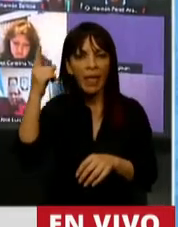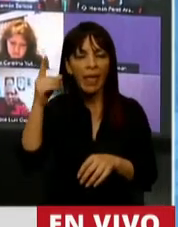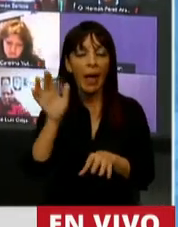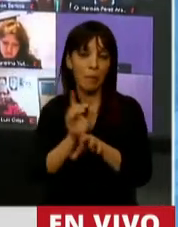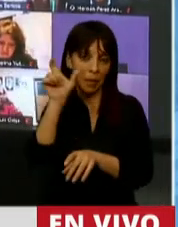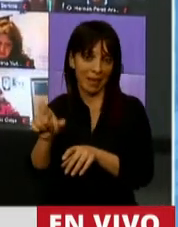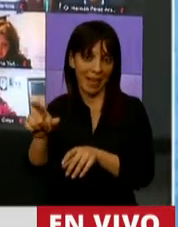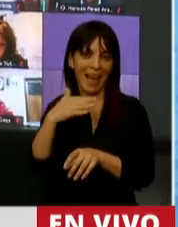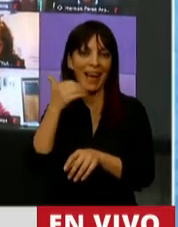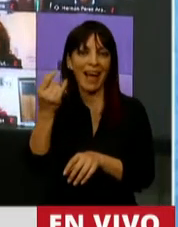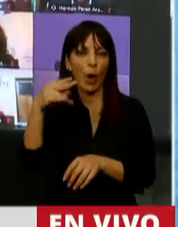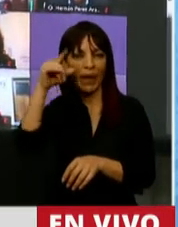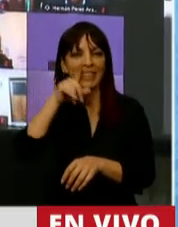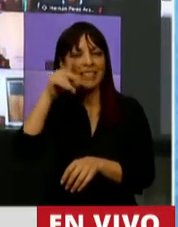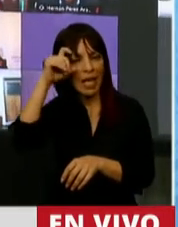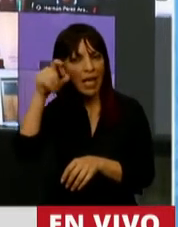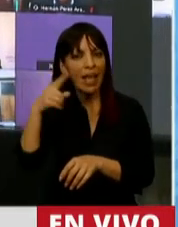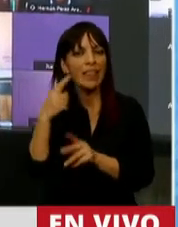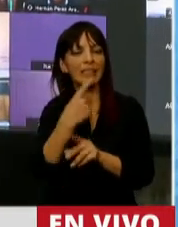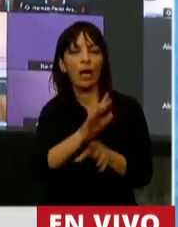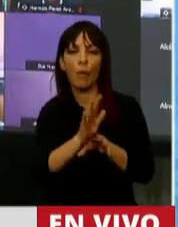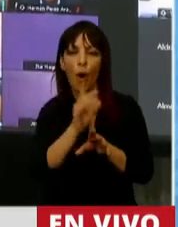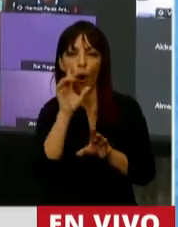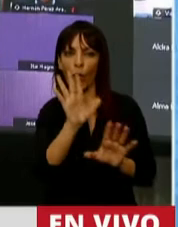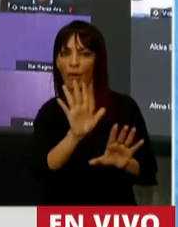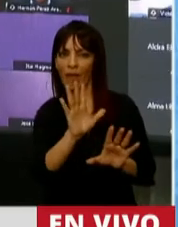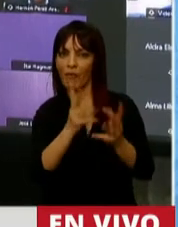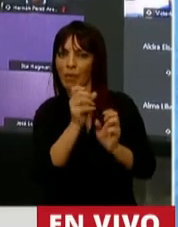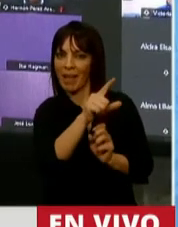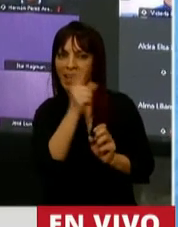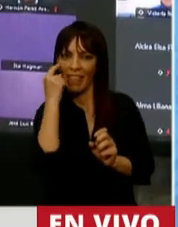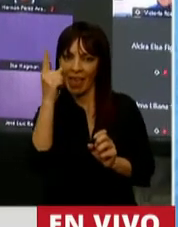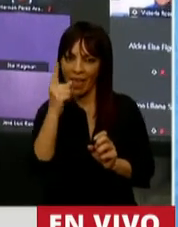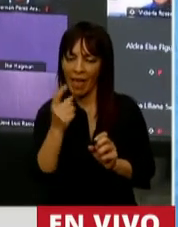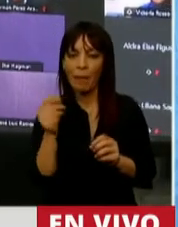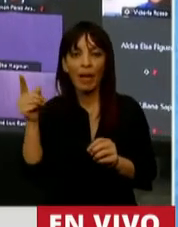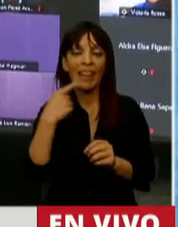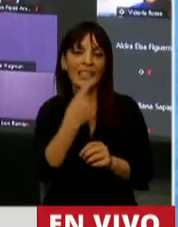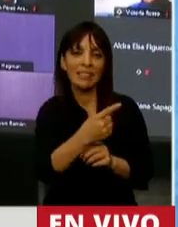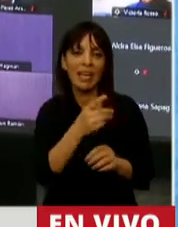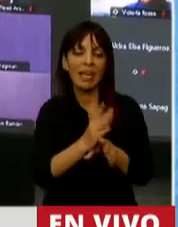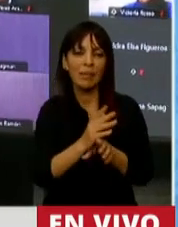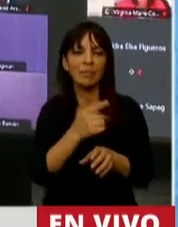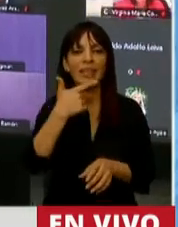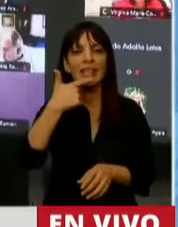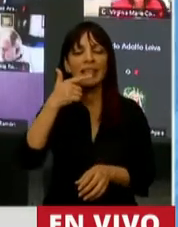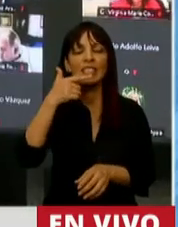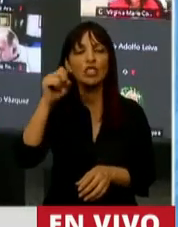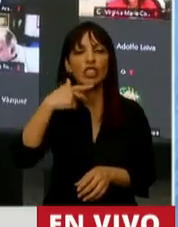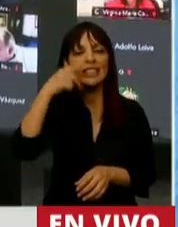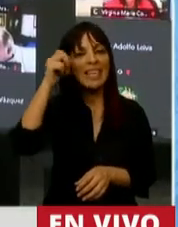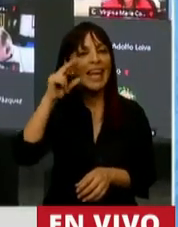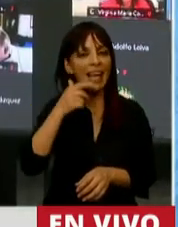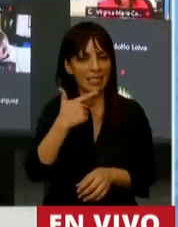advertencia sobre ese formato de ideas a las que llamaba las sonceras y